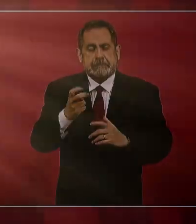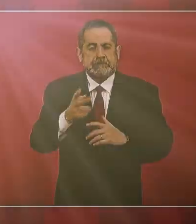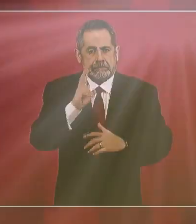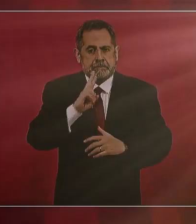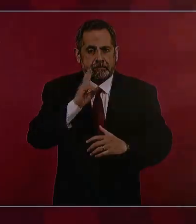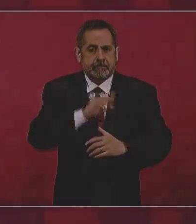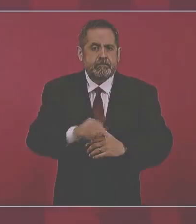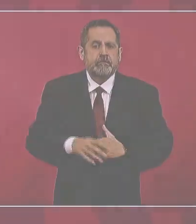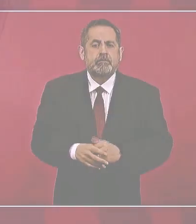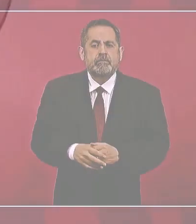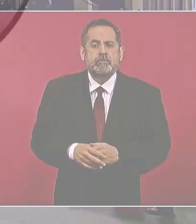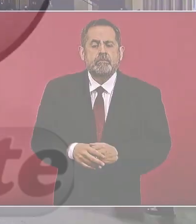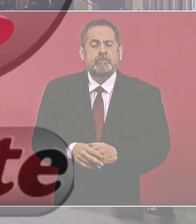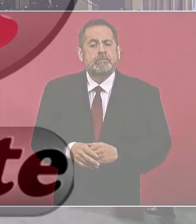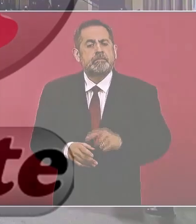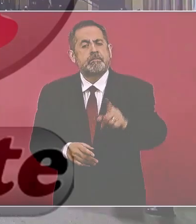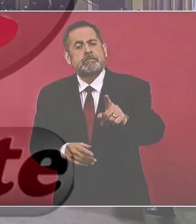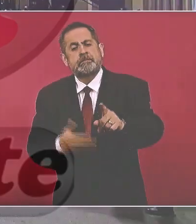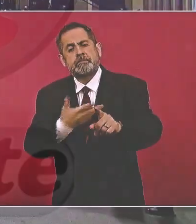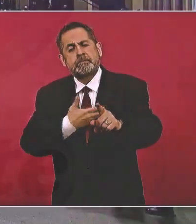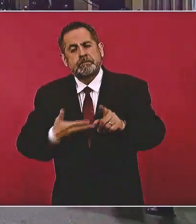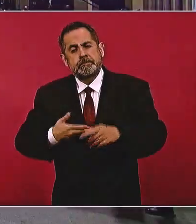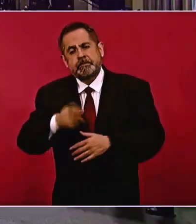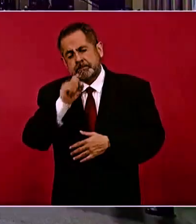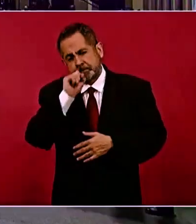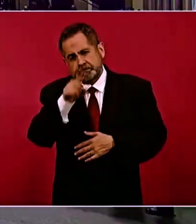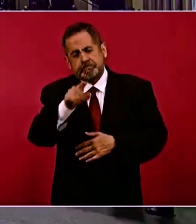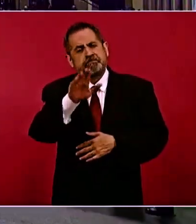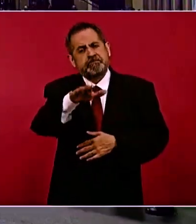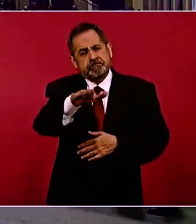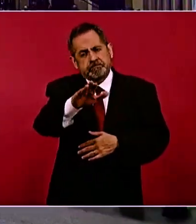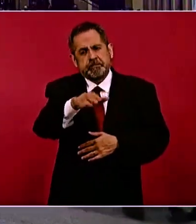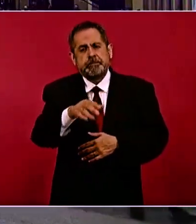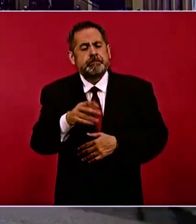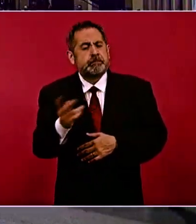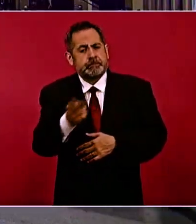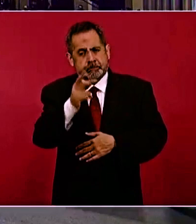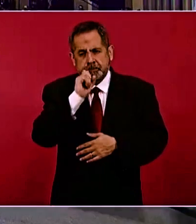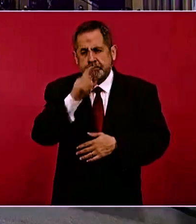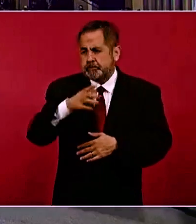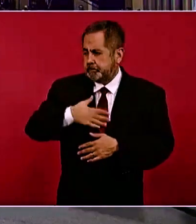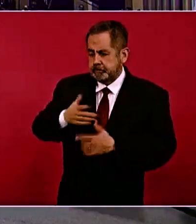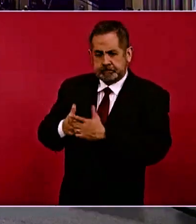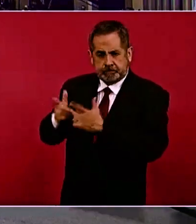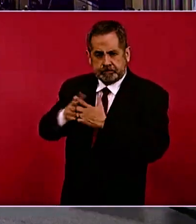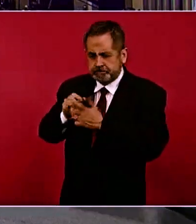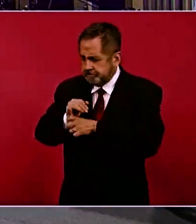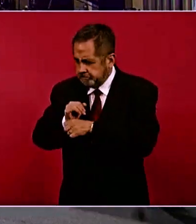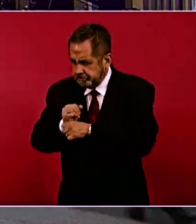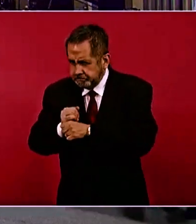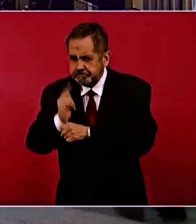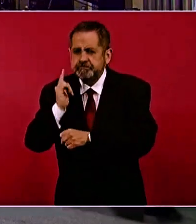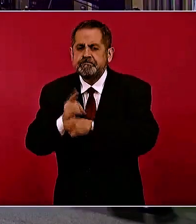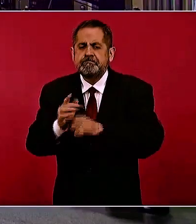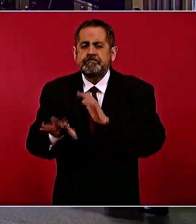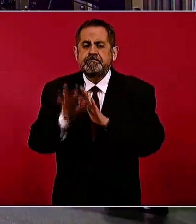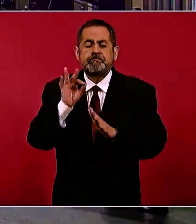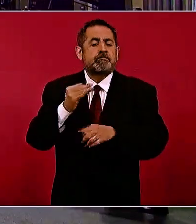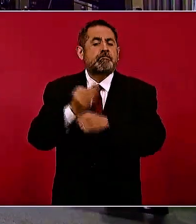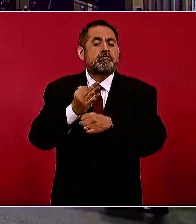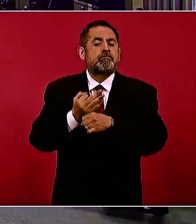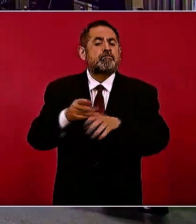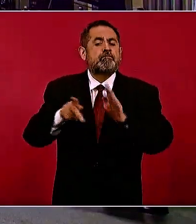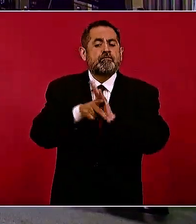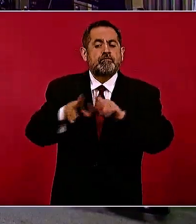Presidente, también como parte de esta investigación periodística que hicimos este equipo de reporteros, estamos publicando una segunda